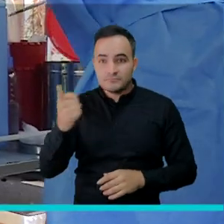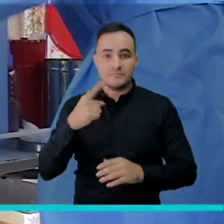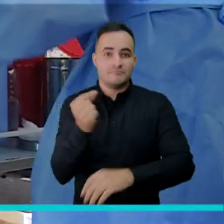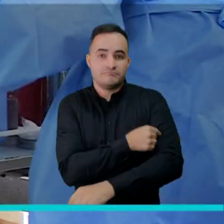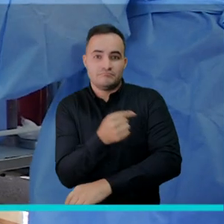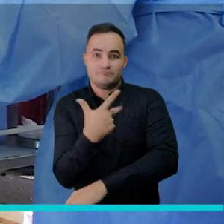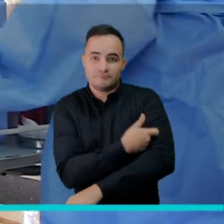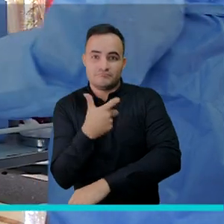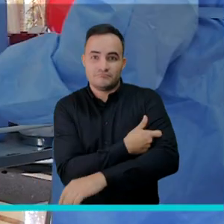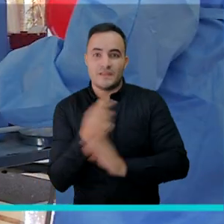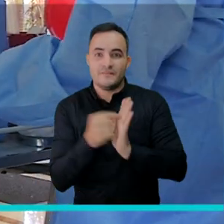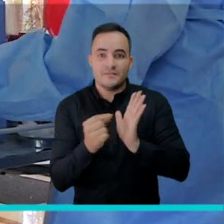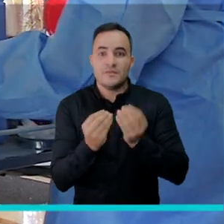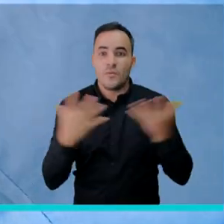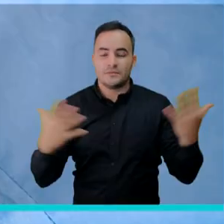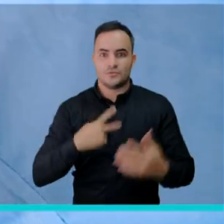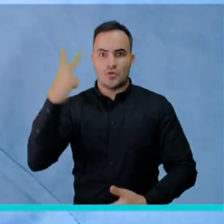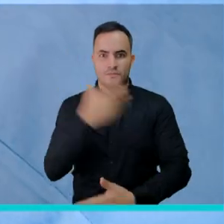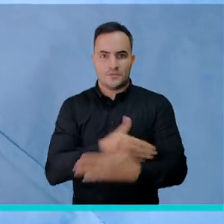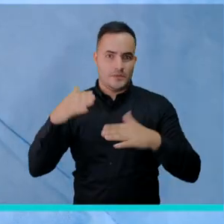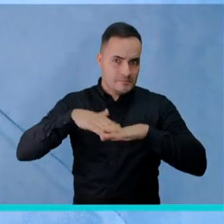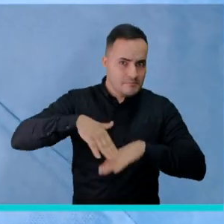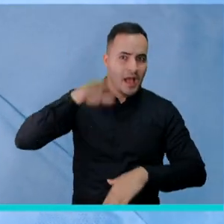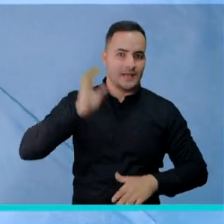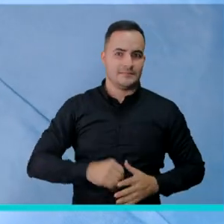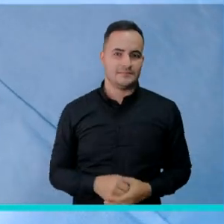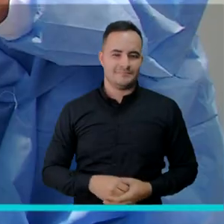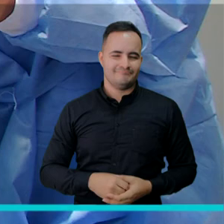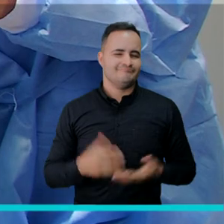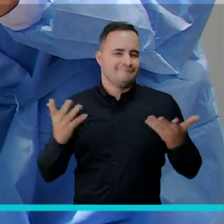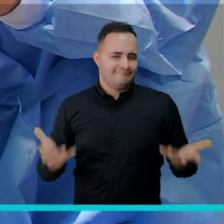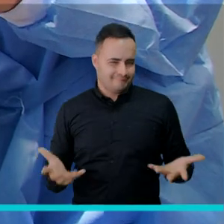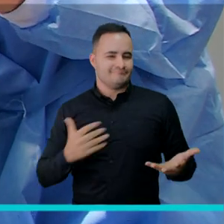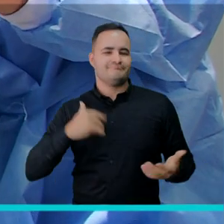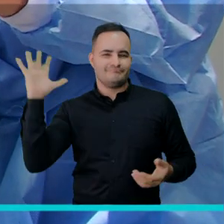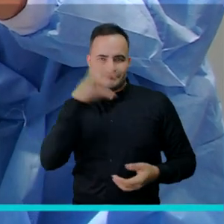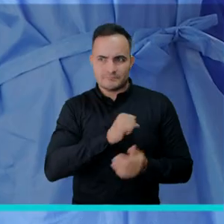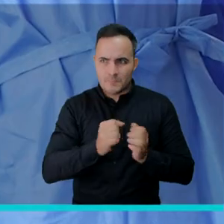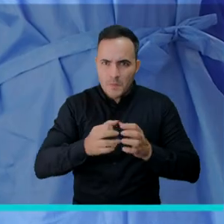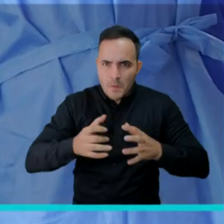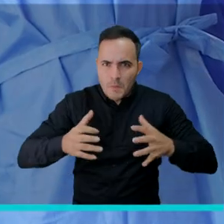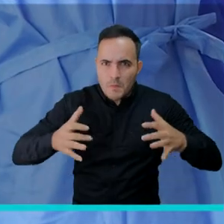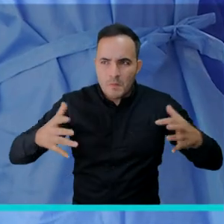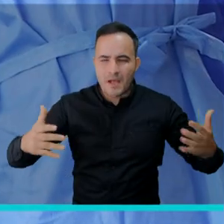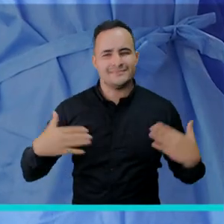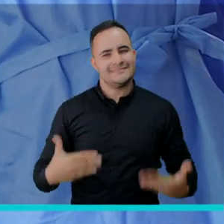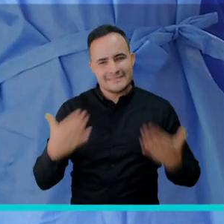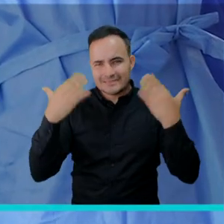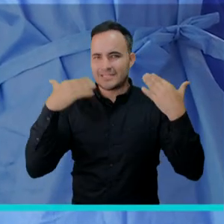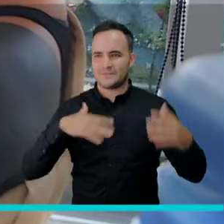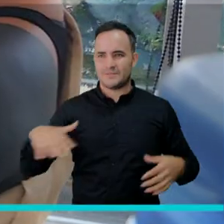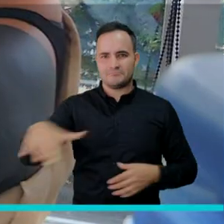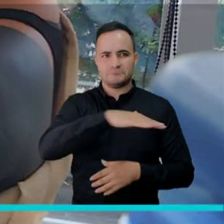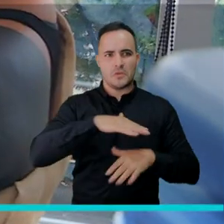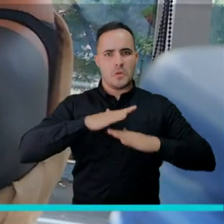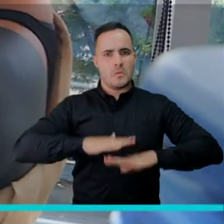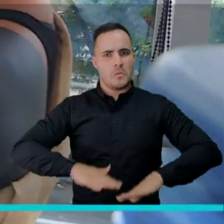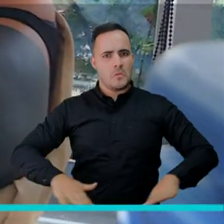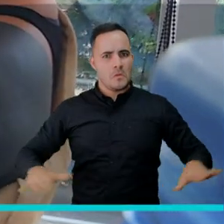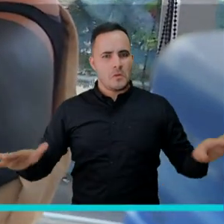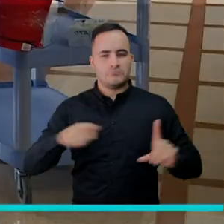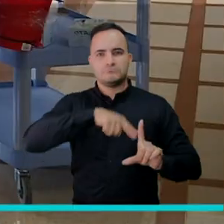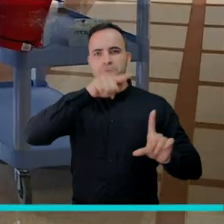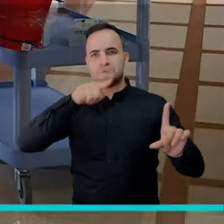Medellín superó las 2 millones de dosis aplicadas contra la COVID-19, consolidando como efectiva la estrategia de vacunación que se